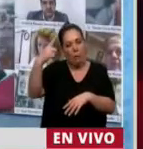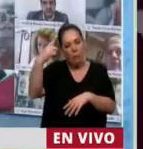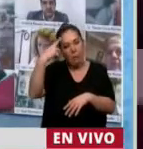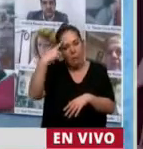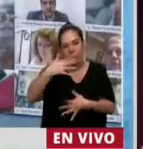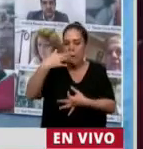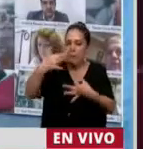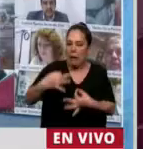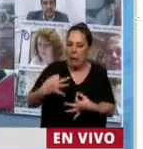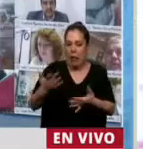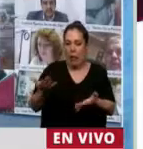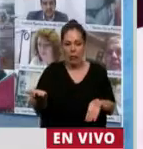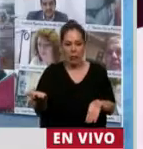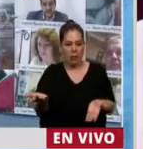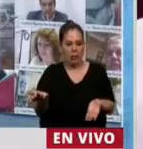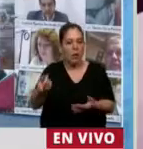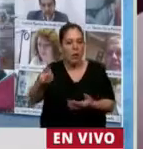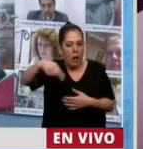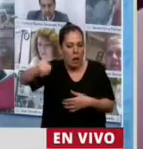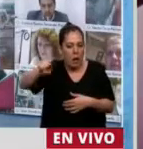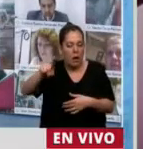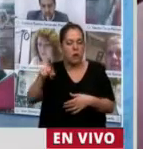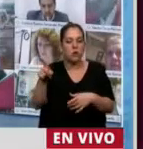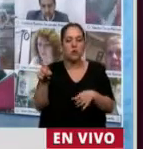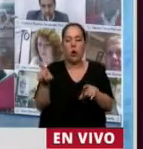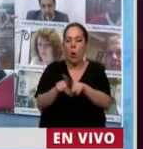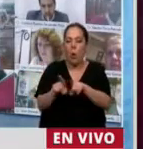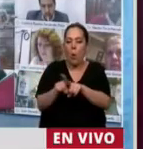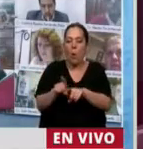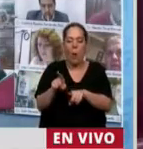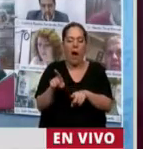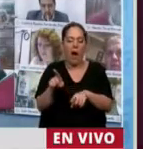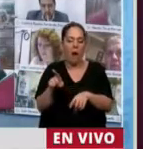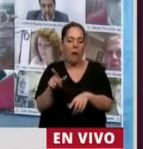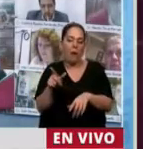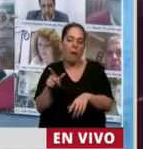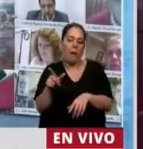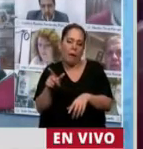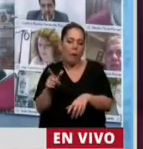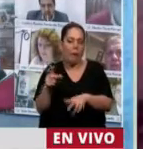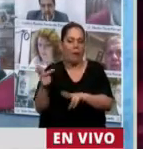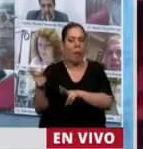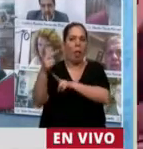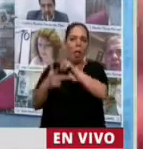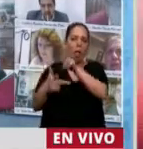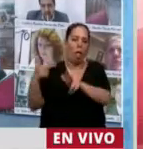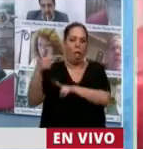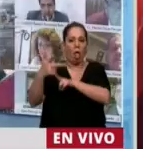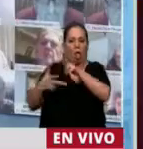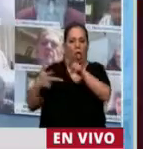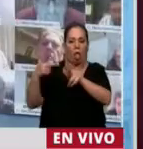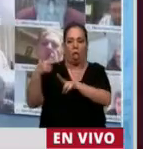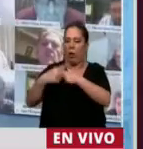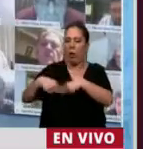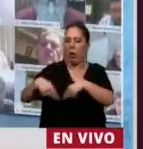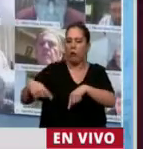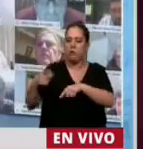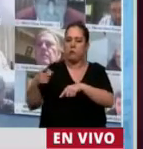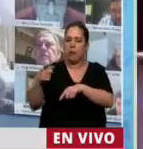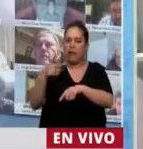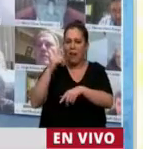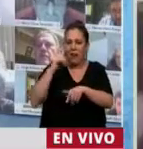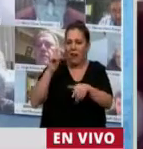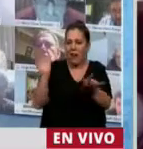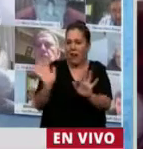fundamentalmente, que van a ser los pilares de lo que tiene que ser el